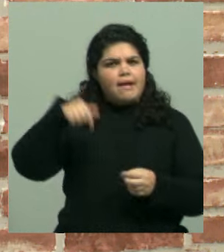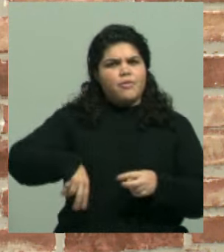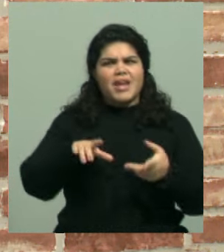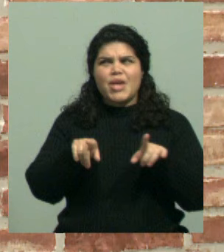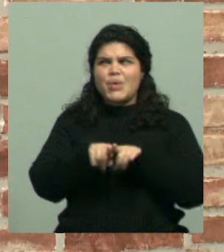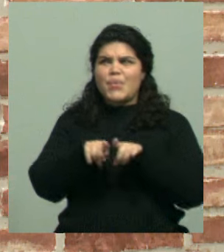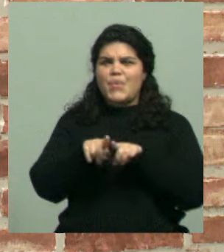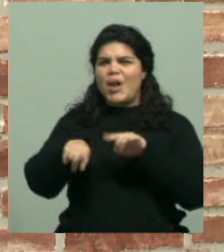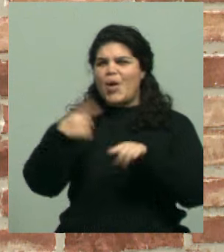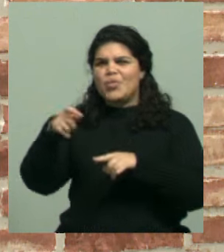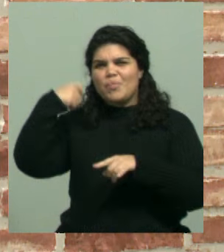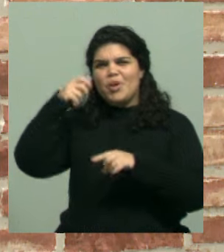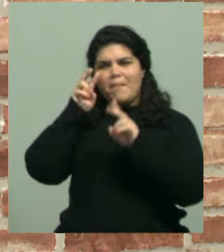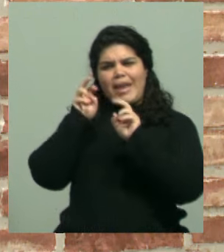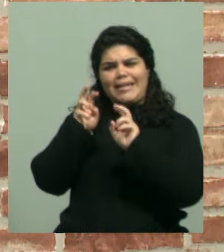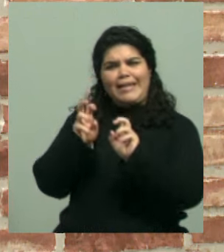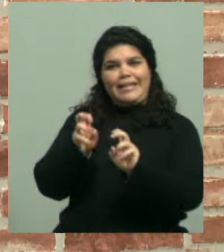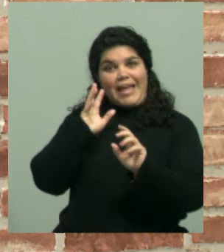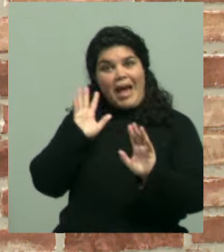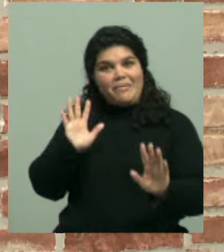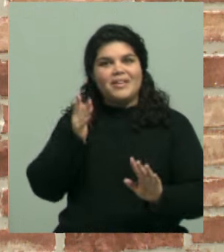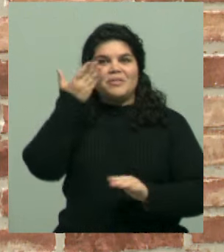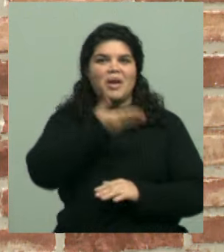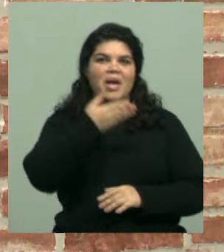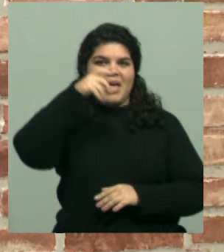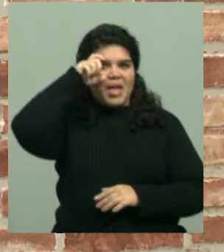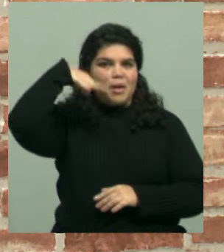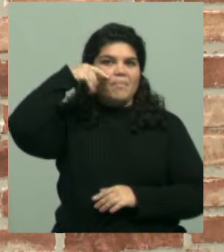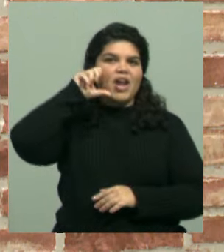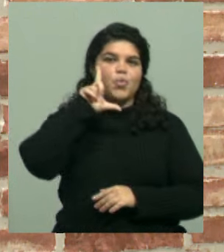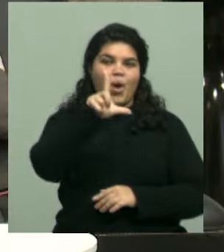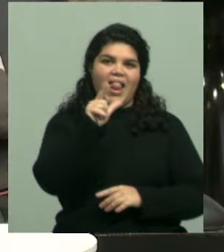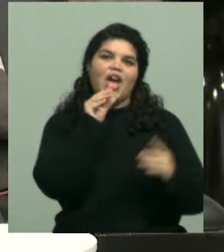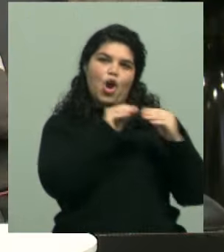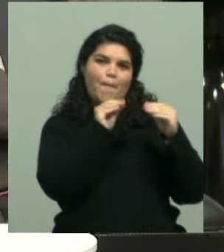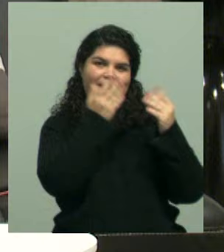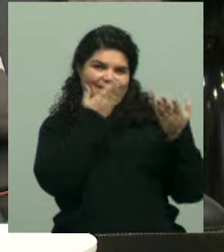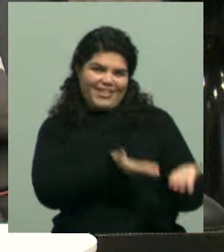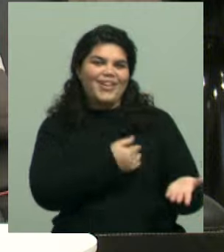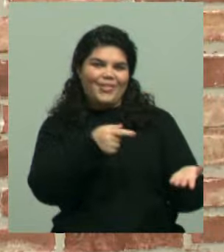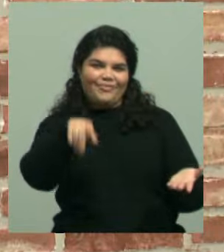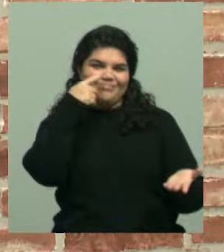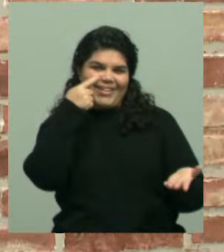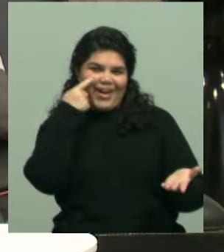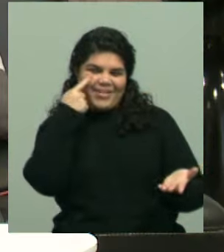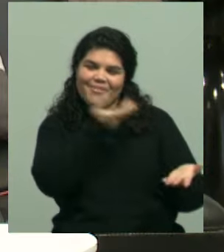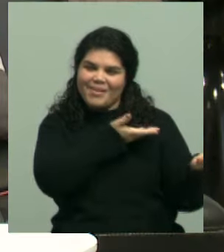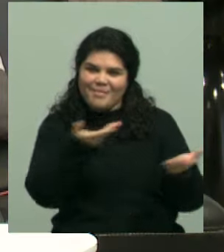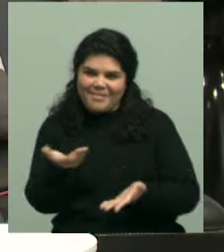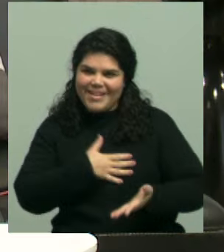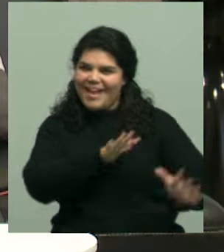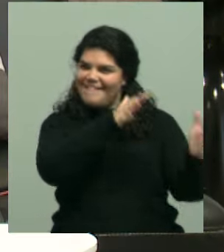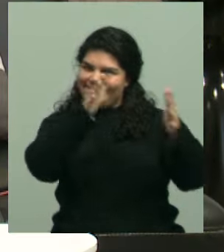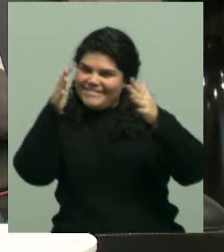chicos. Le vamos a presentar a Emanuel Cosentino, que es periodista de Unidiversidad. Compañero nuestro, lo han visto ustedes. Bienvenido, Emma. ¿Cómo Quiero